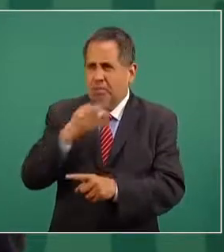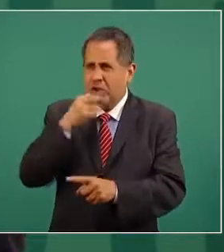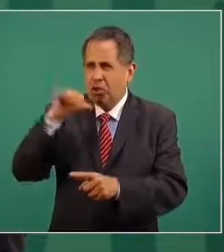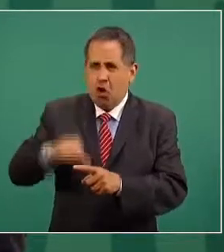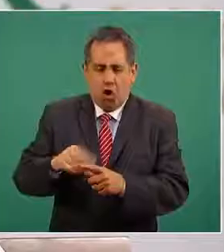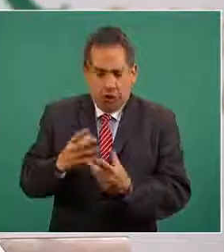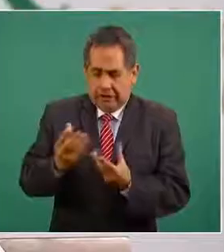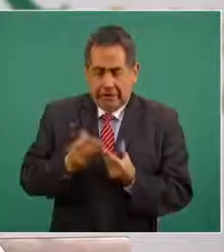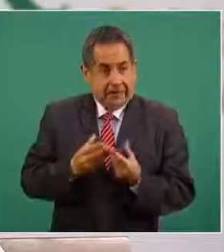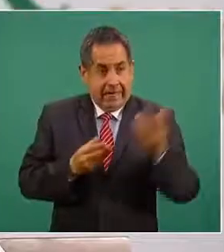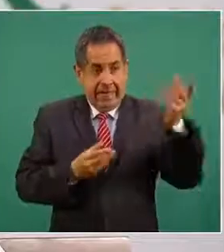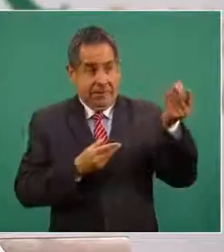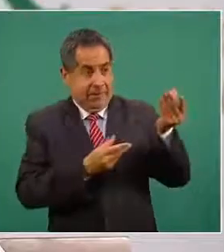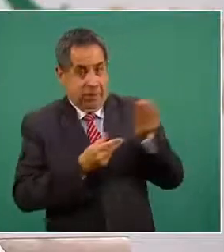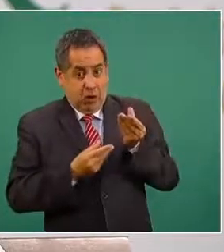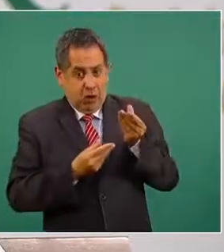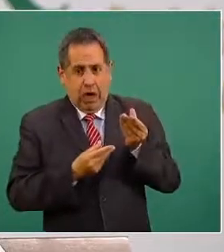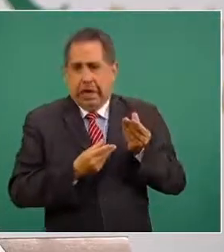recibimos, todo,